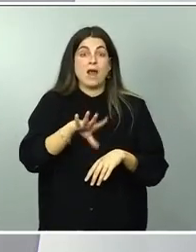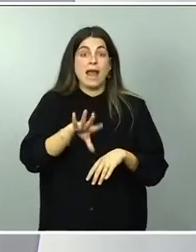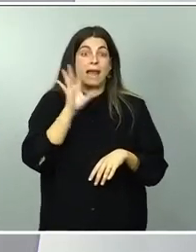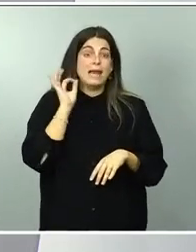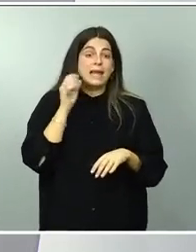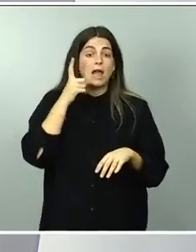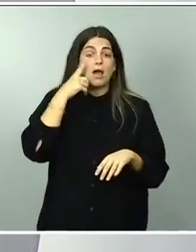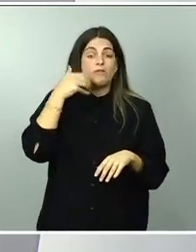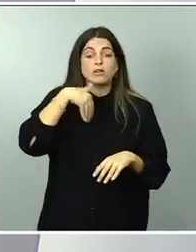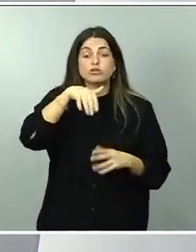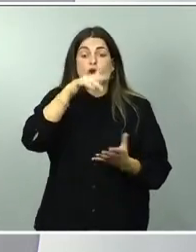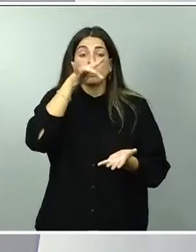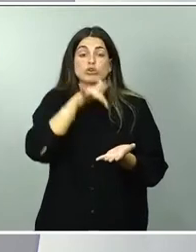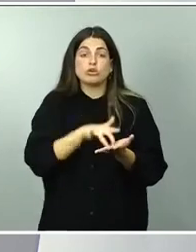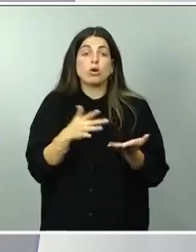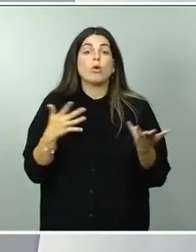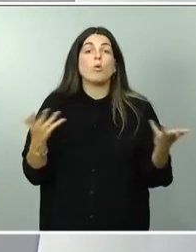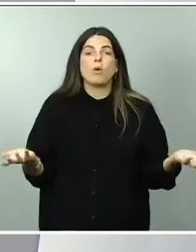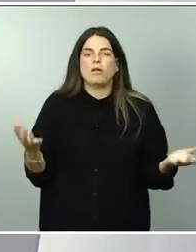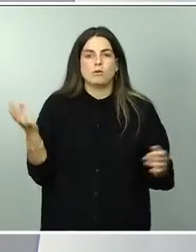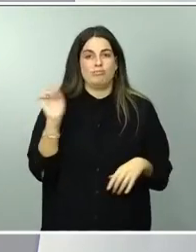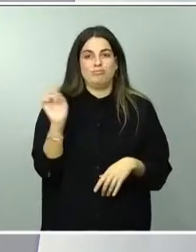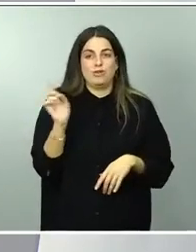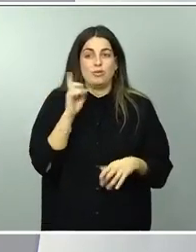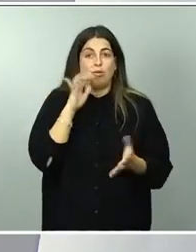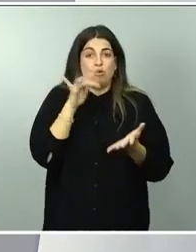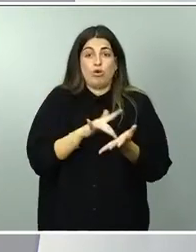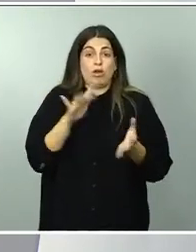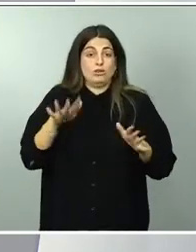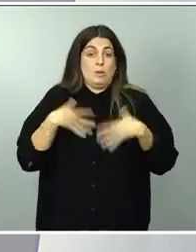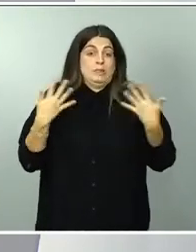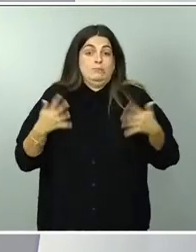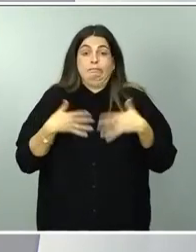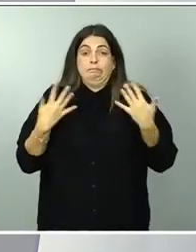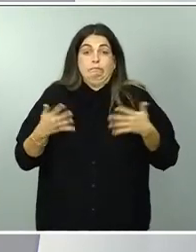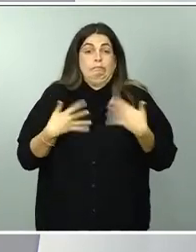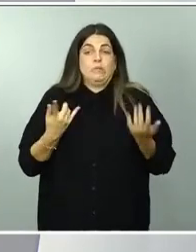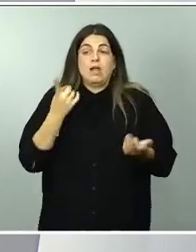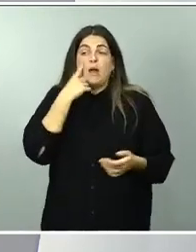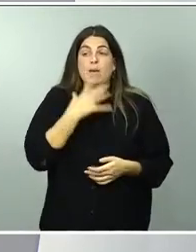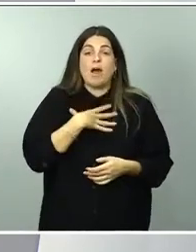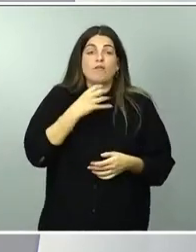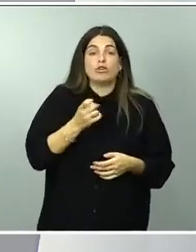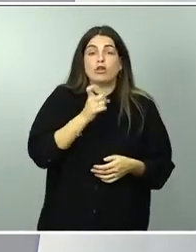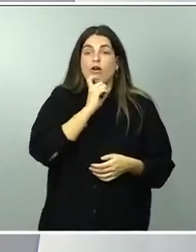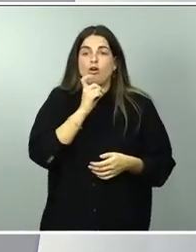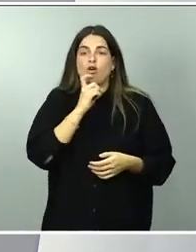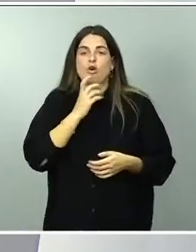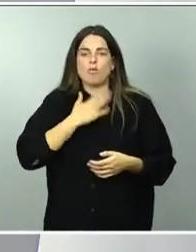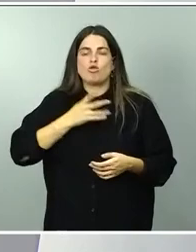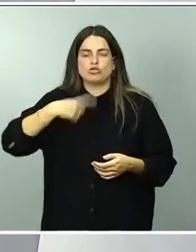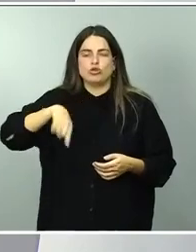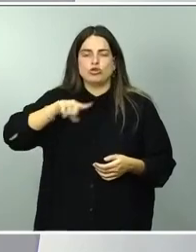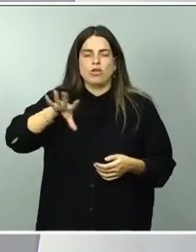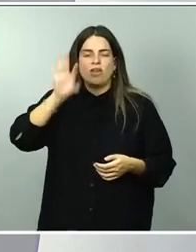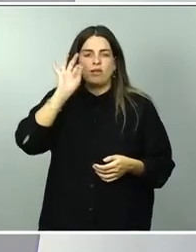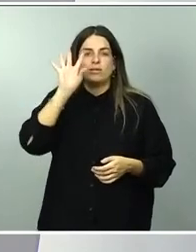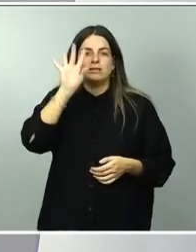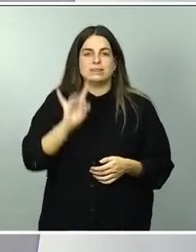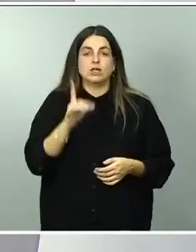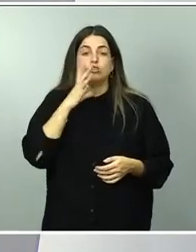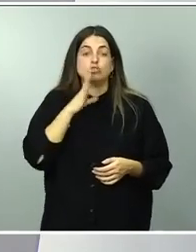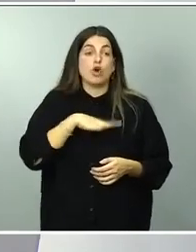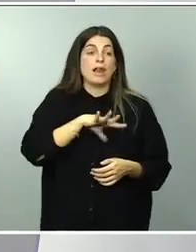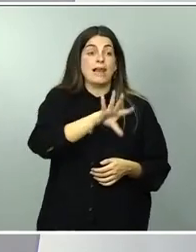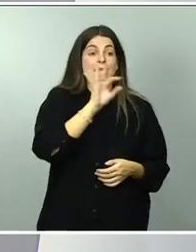enfrentamos si lo hacemos para ver cómo las afrontamos cuando estas surgen. Así que hay que elegir, hemos elegido